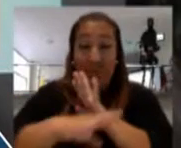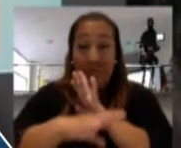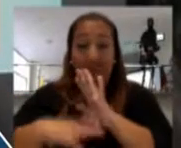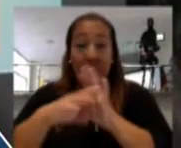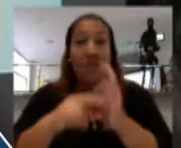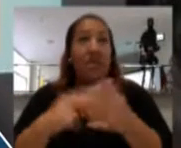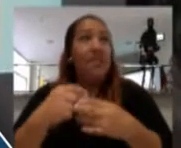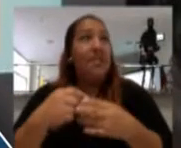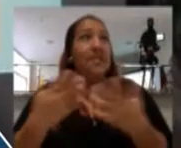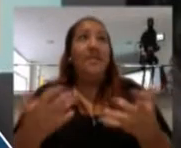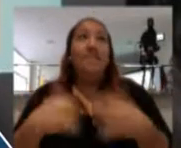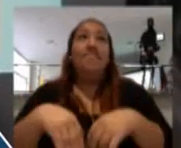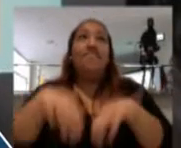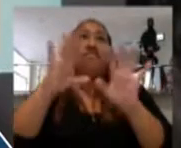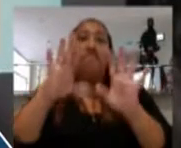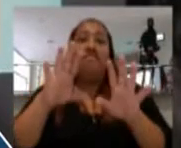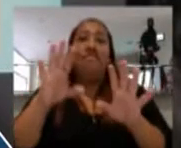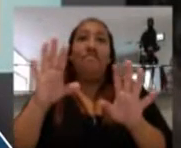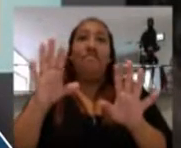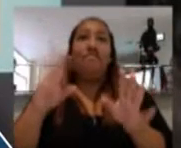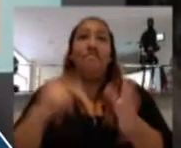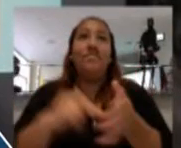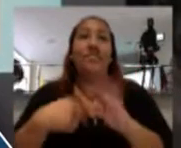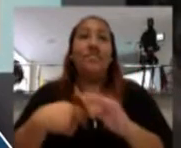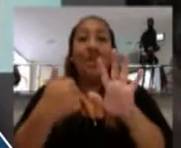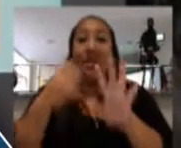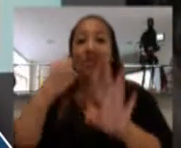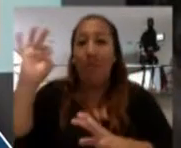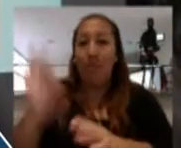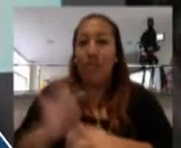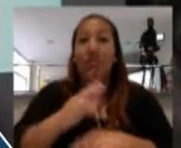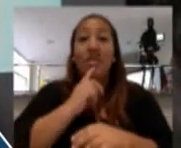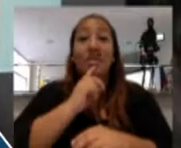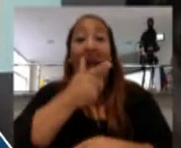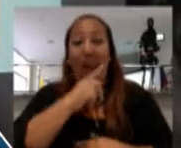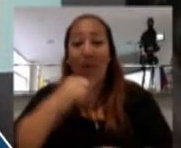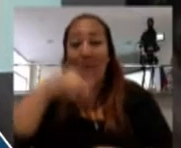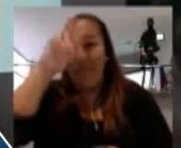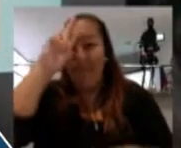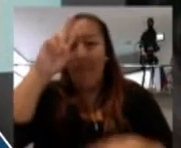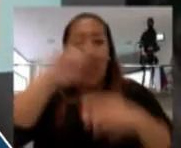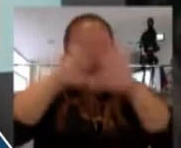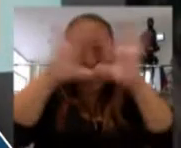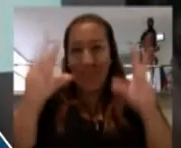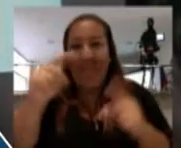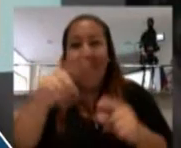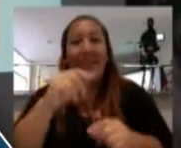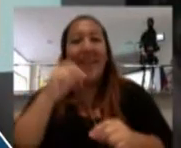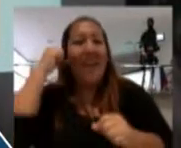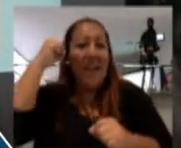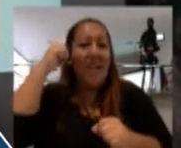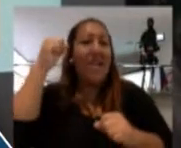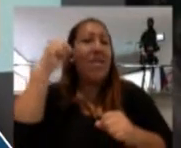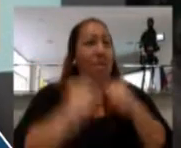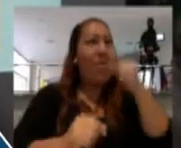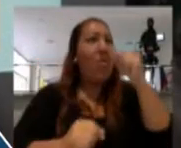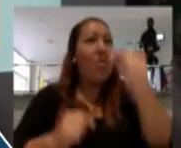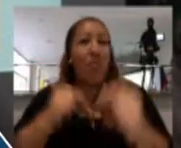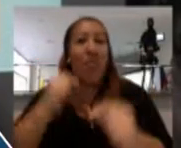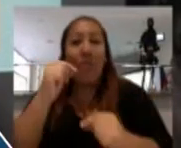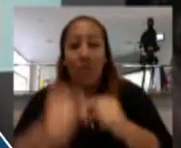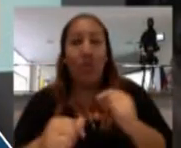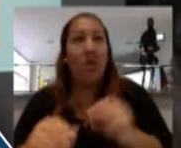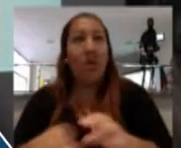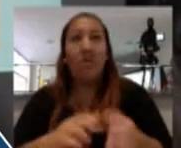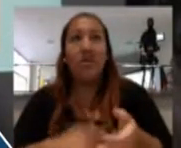en el agua. El 60% del territorio era agua. Ellos han ido ganando este espacio y haciéndolo cada vez